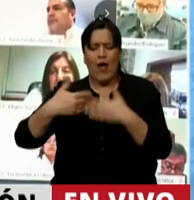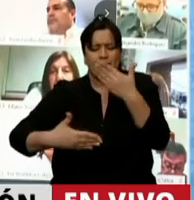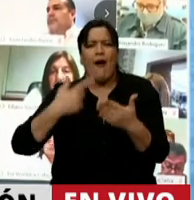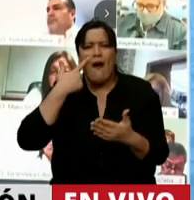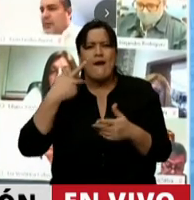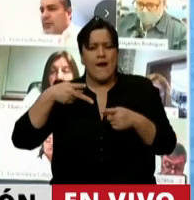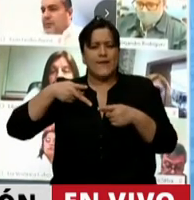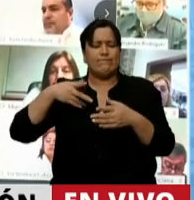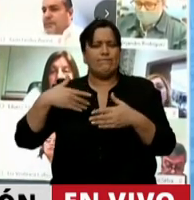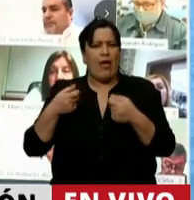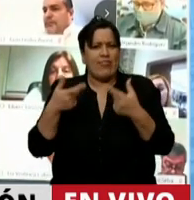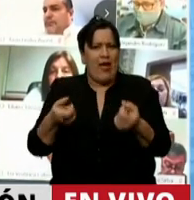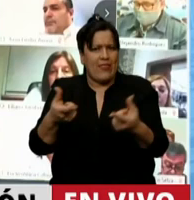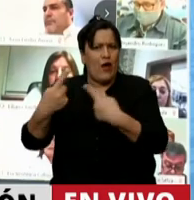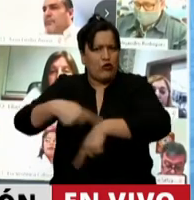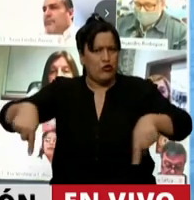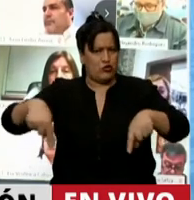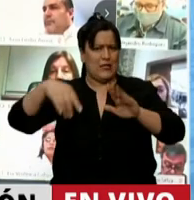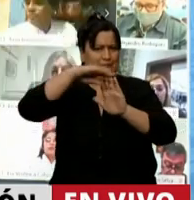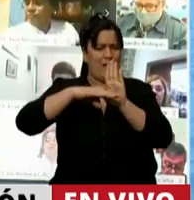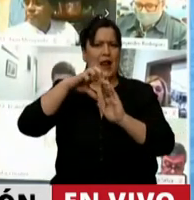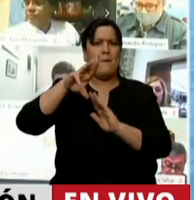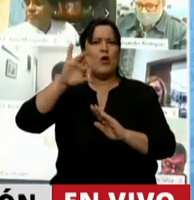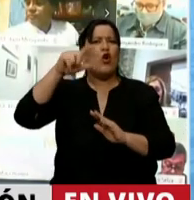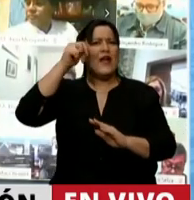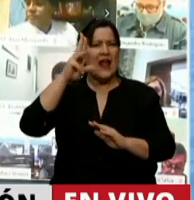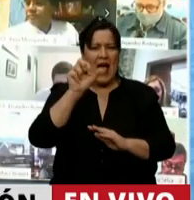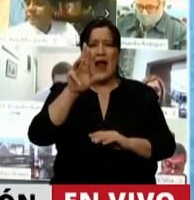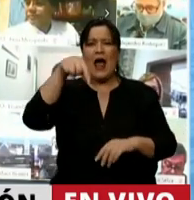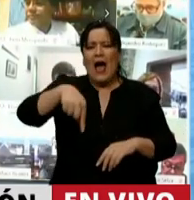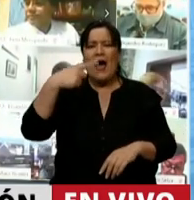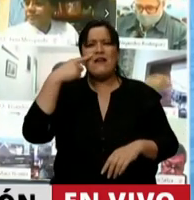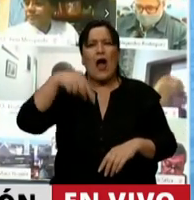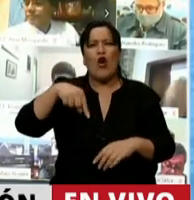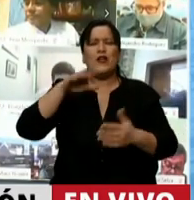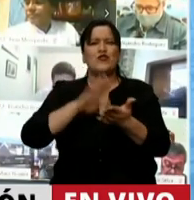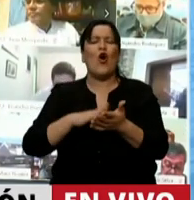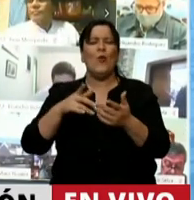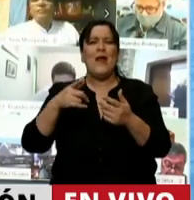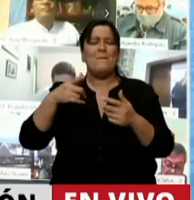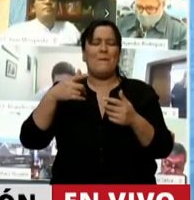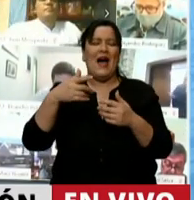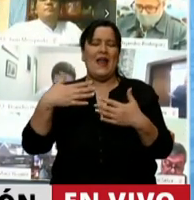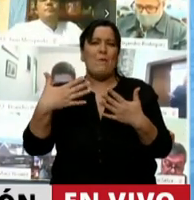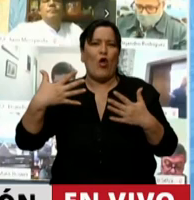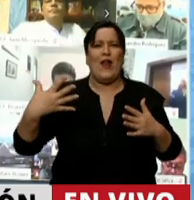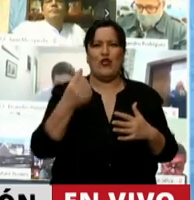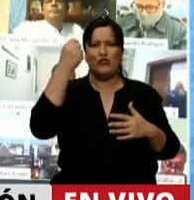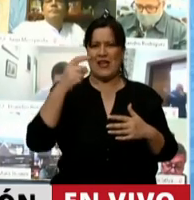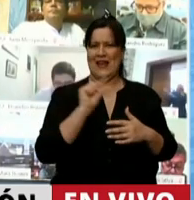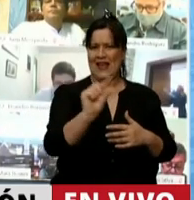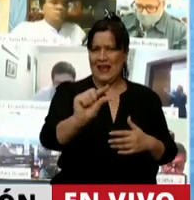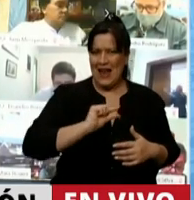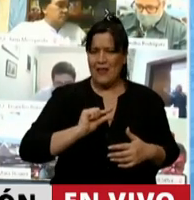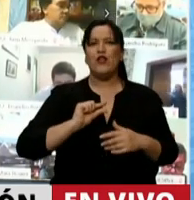herramienta del Procrear. Se está avanzando en la instancia de accesibilidad a los créditos Procrear y perfeccionando la